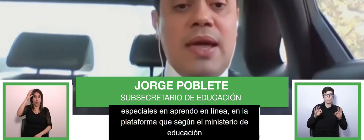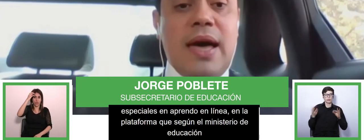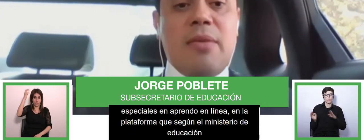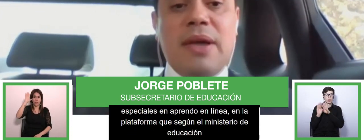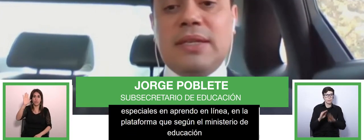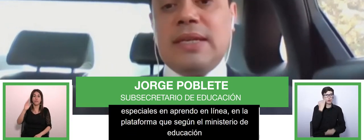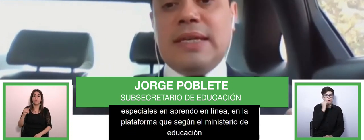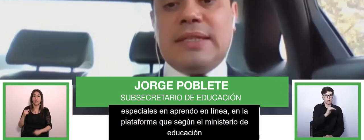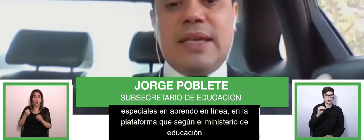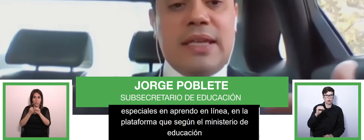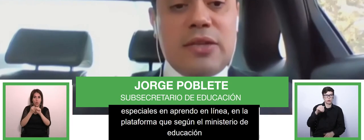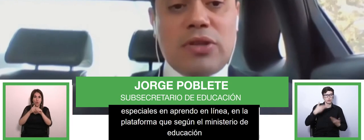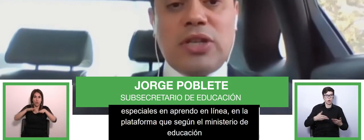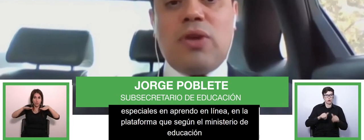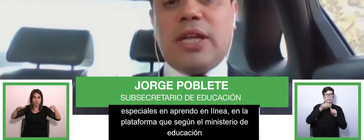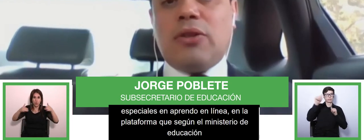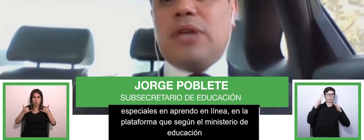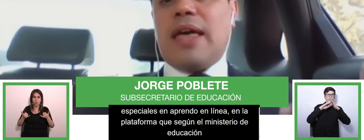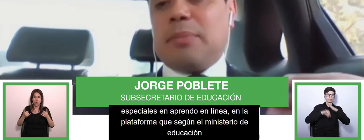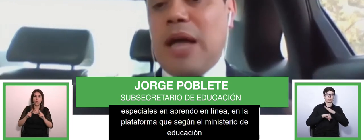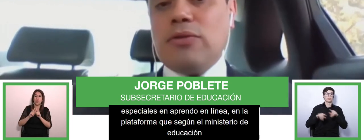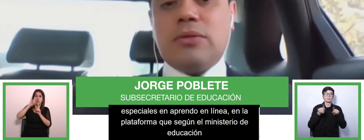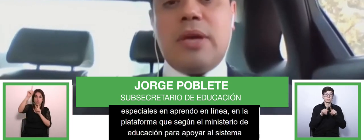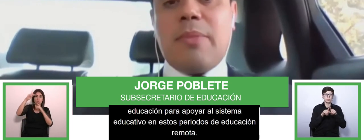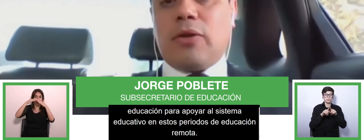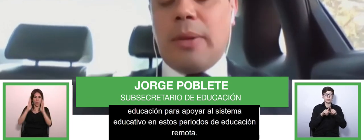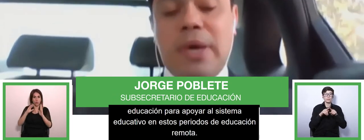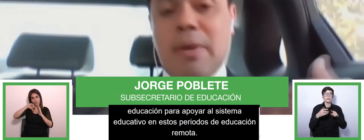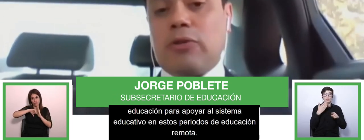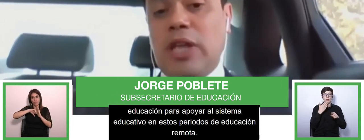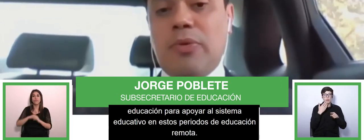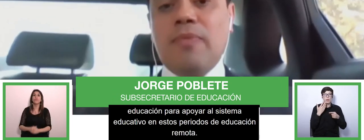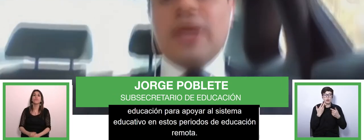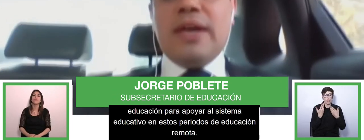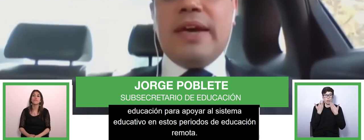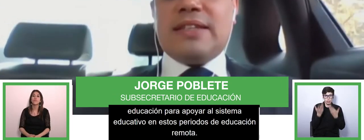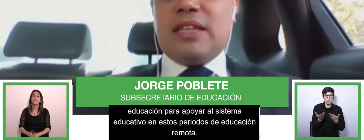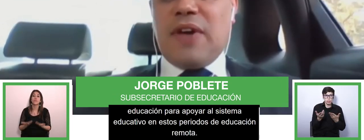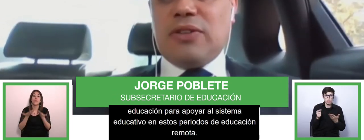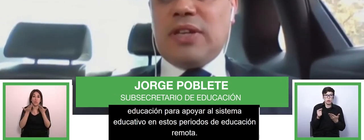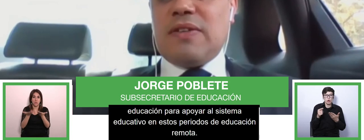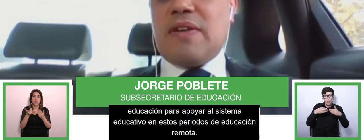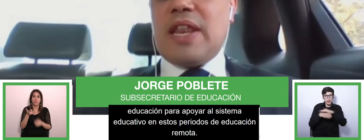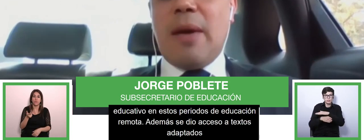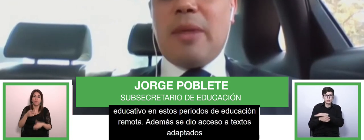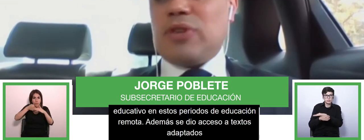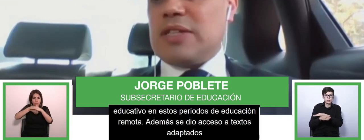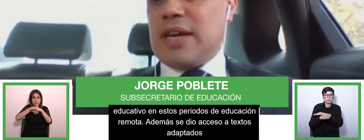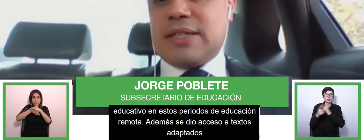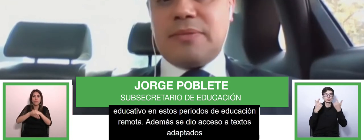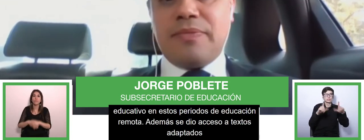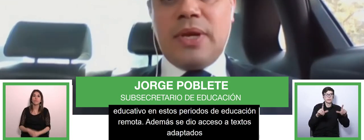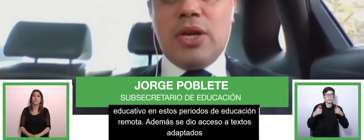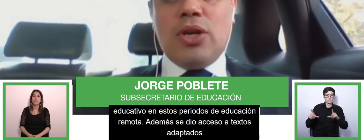además se dio acceso a textos adaptados en macrotipo y la certificación de visibilidad para